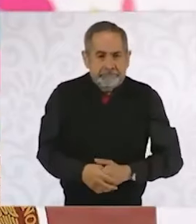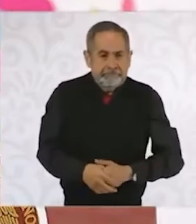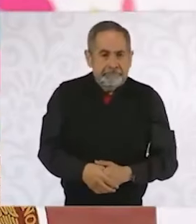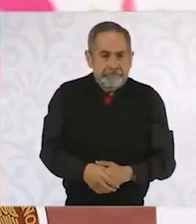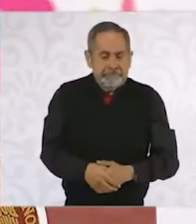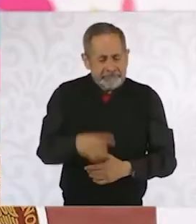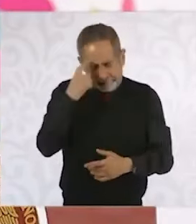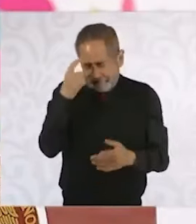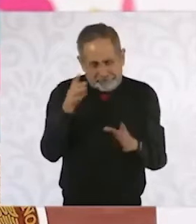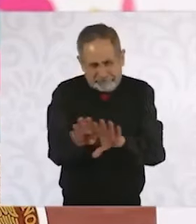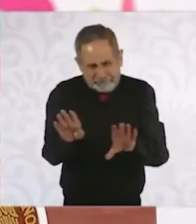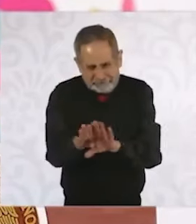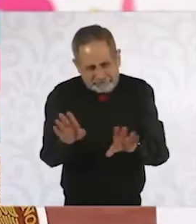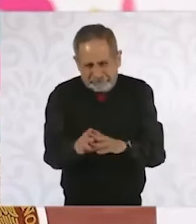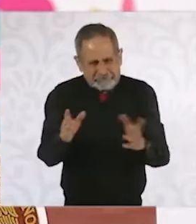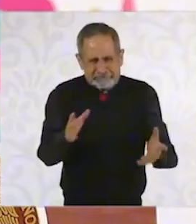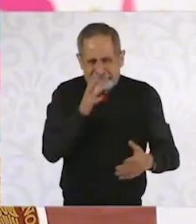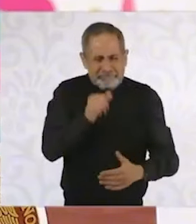¿Cómo?